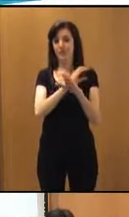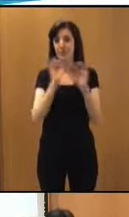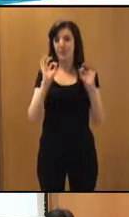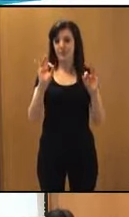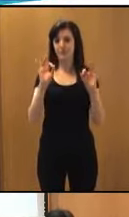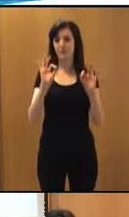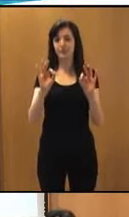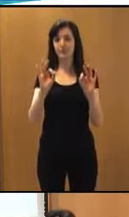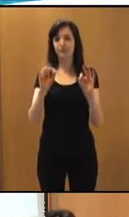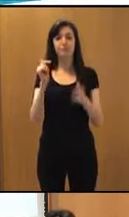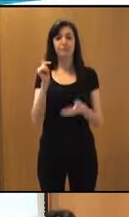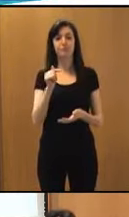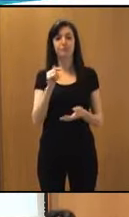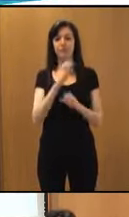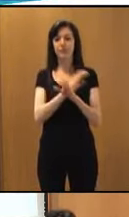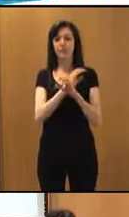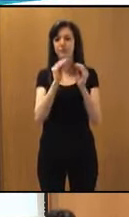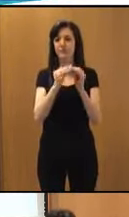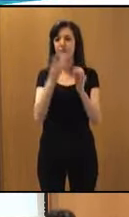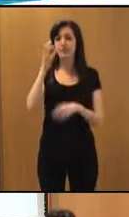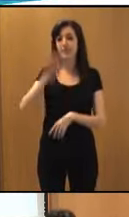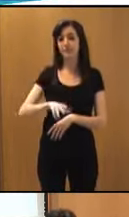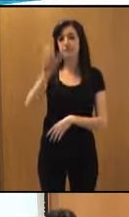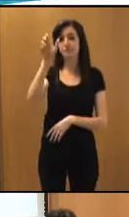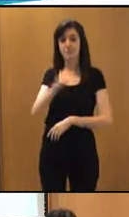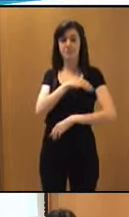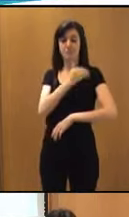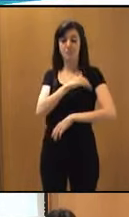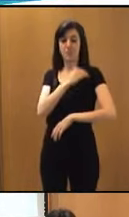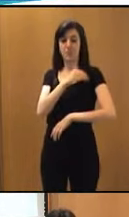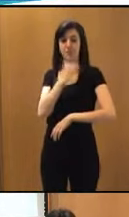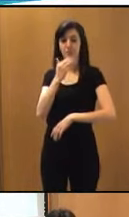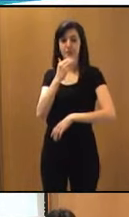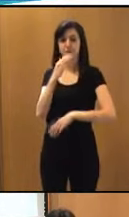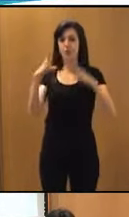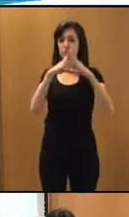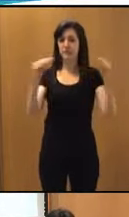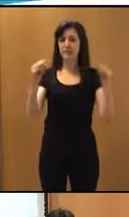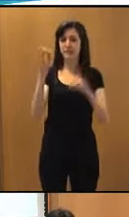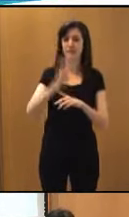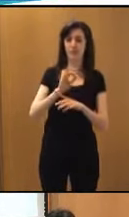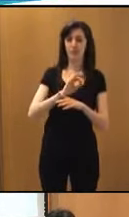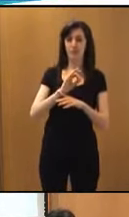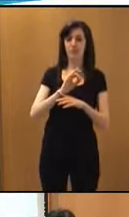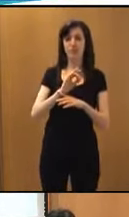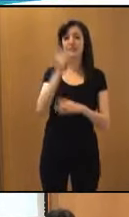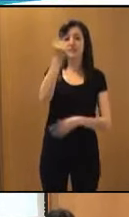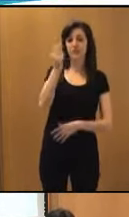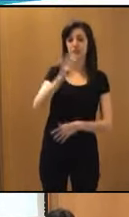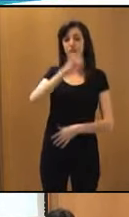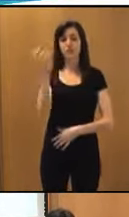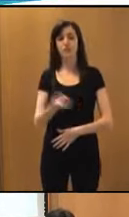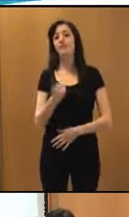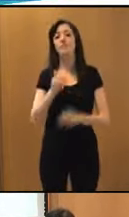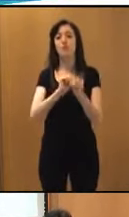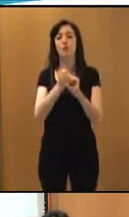realizada por una estudiante del grado de diseño y desarrollo en videojuegos